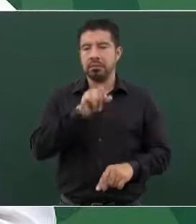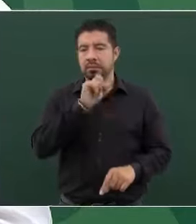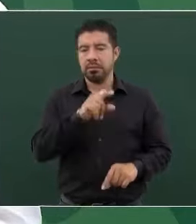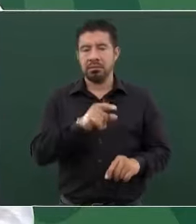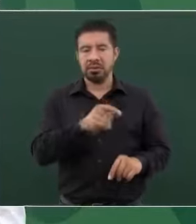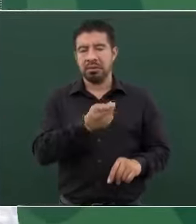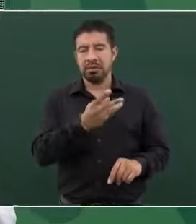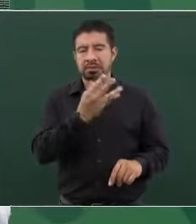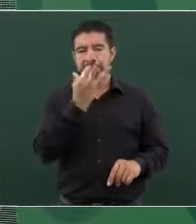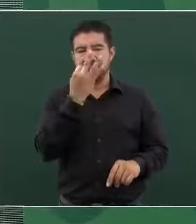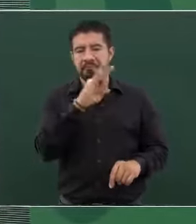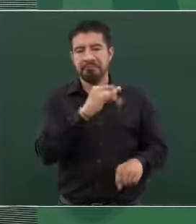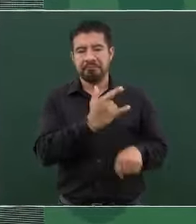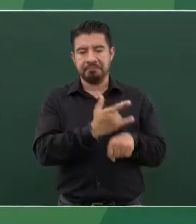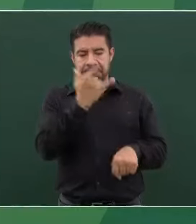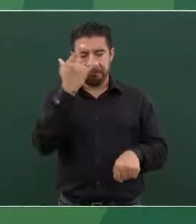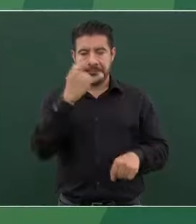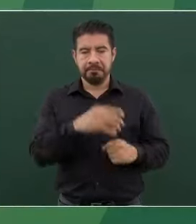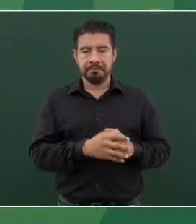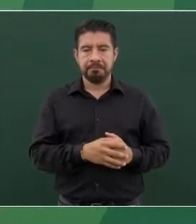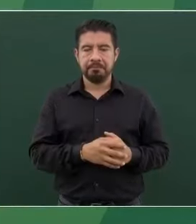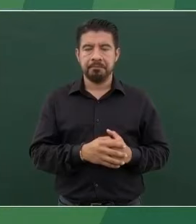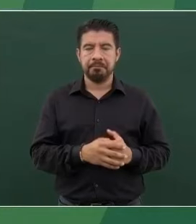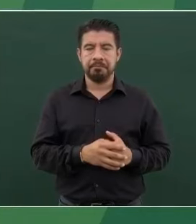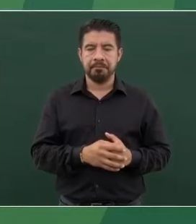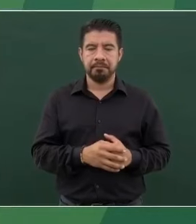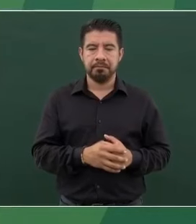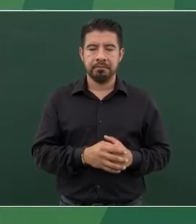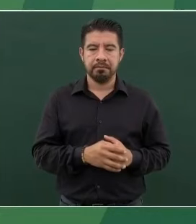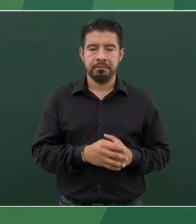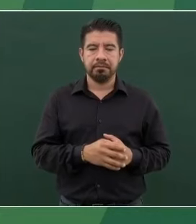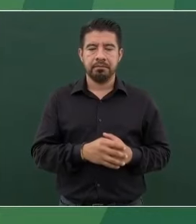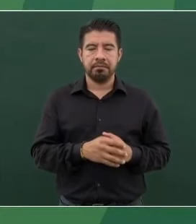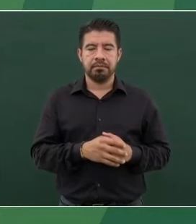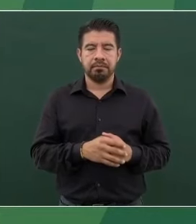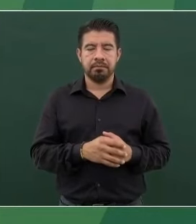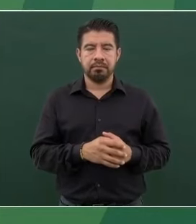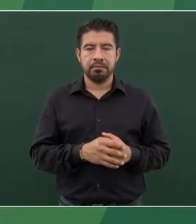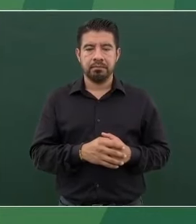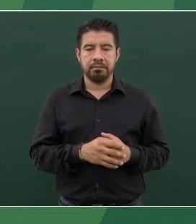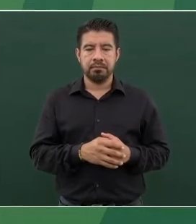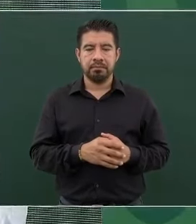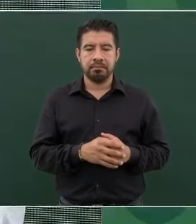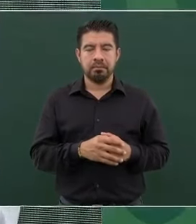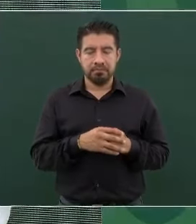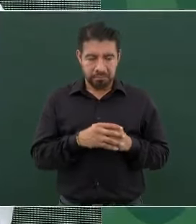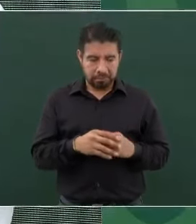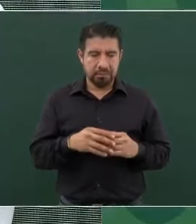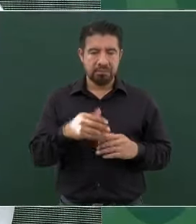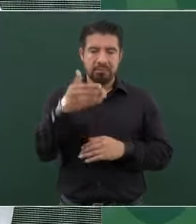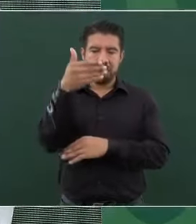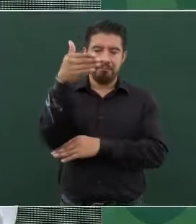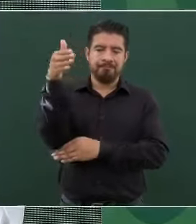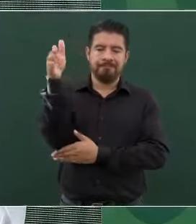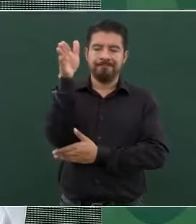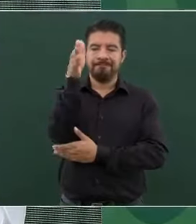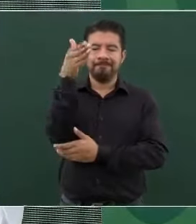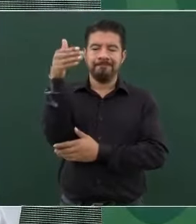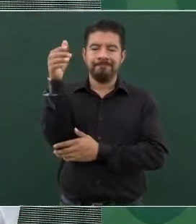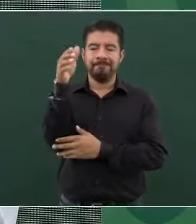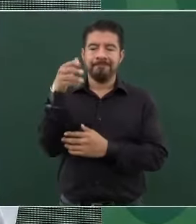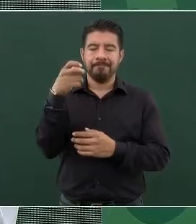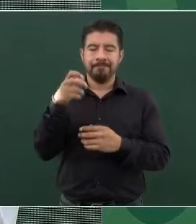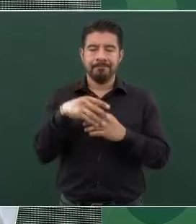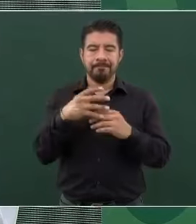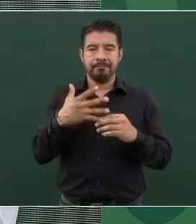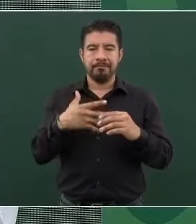a la patria. Es nuestra bandera, es nuestra la bandera de todos los mexicanos.